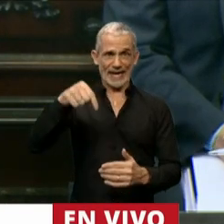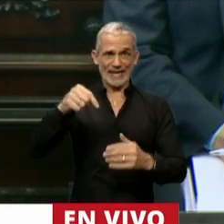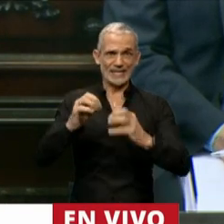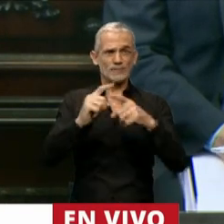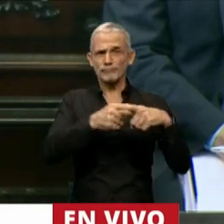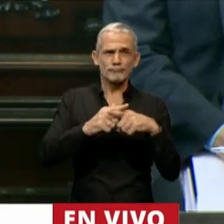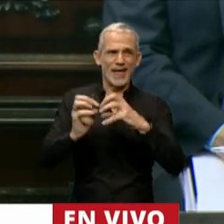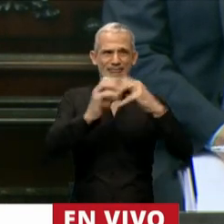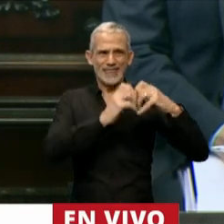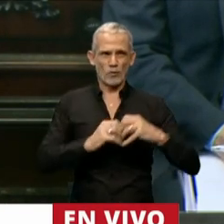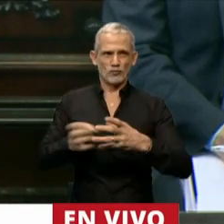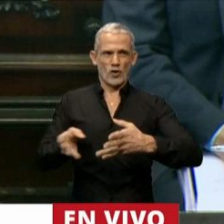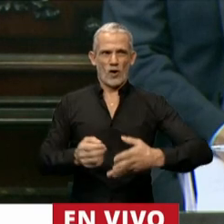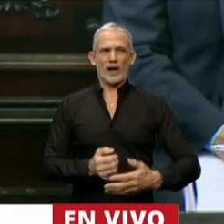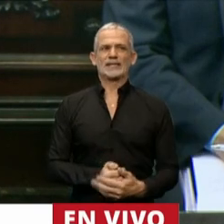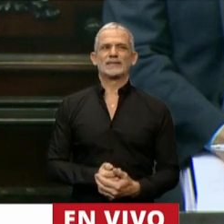ámbitos.